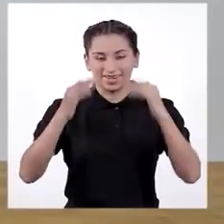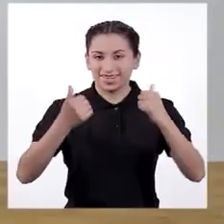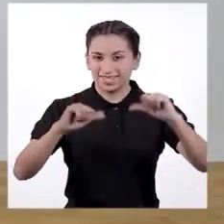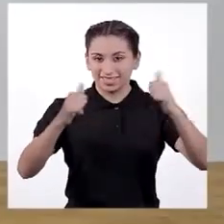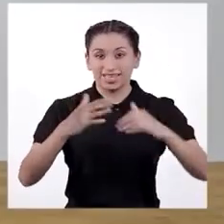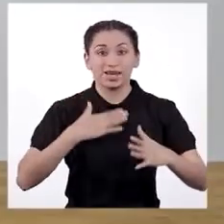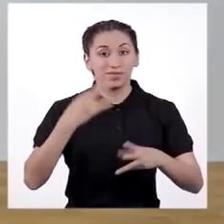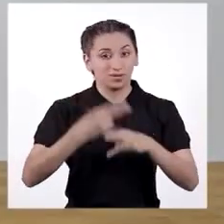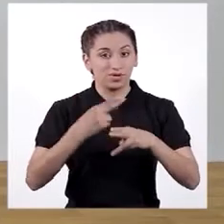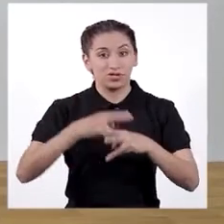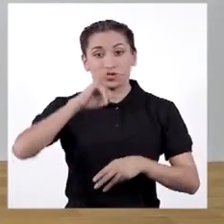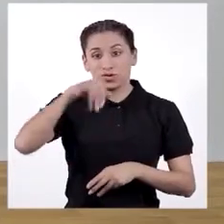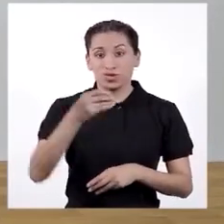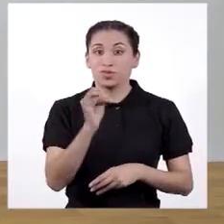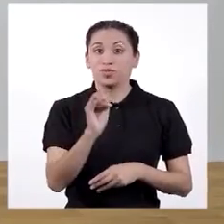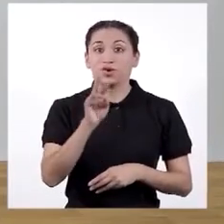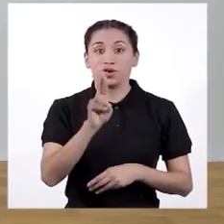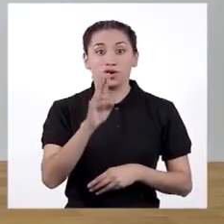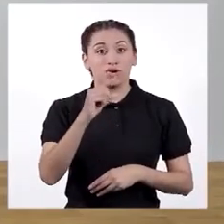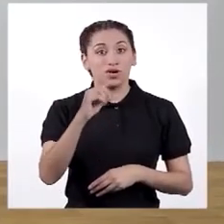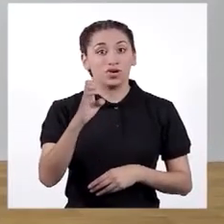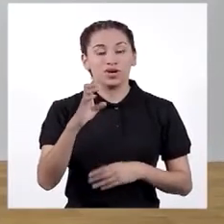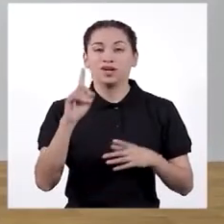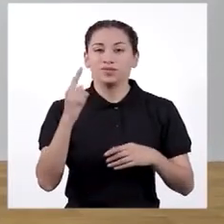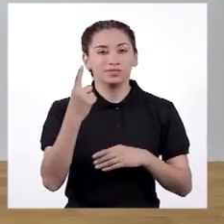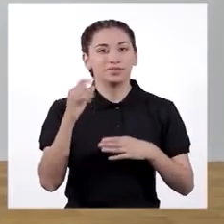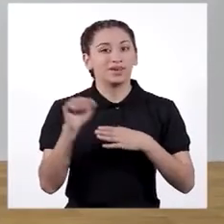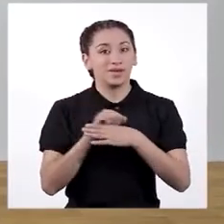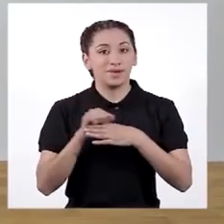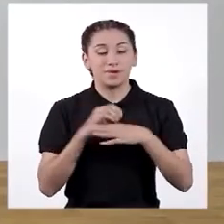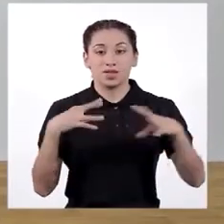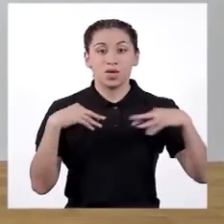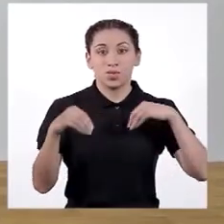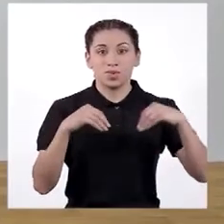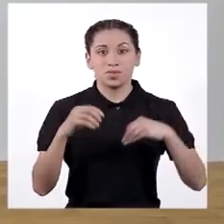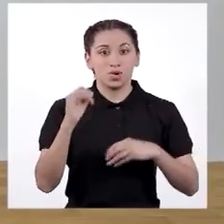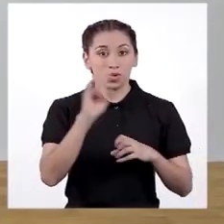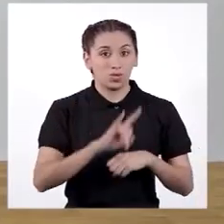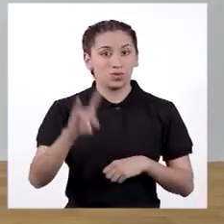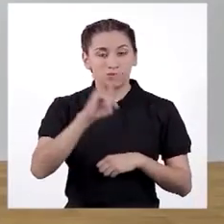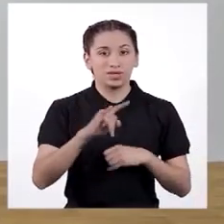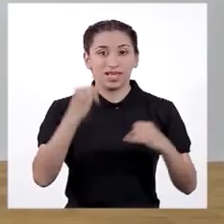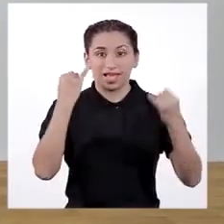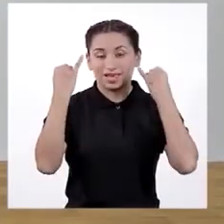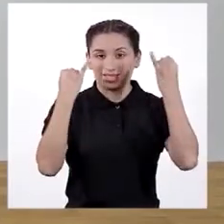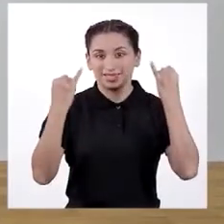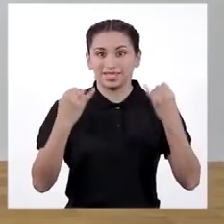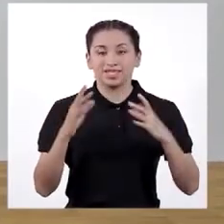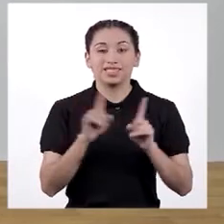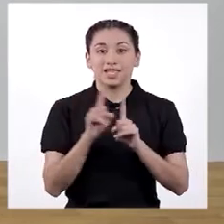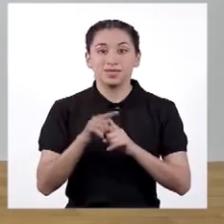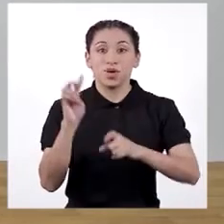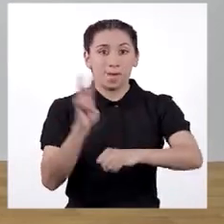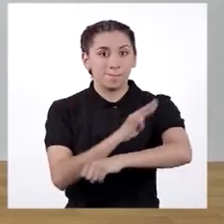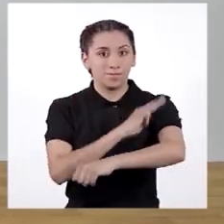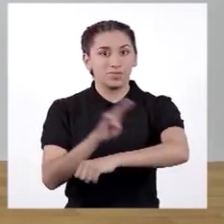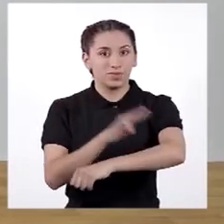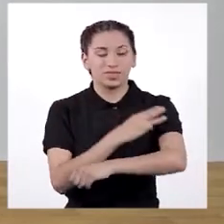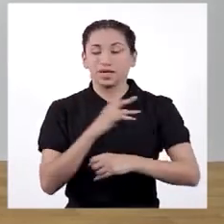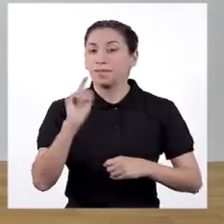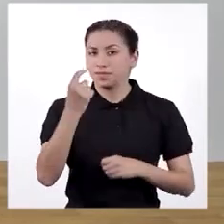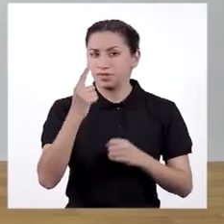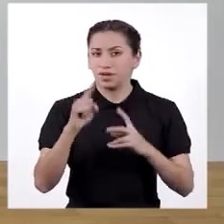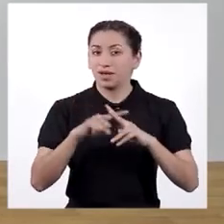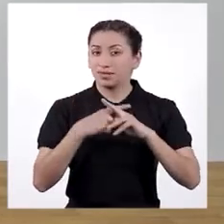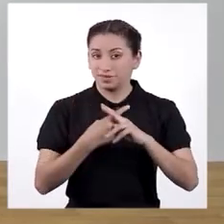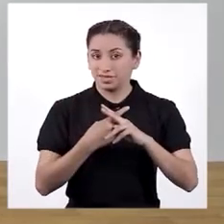Hola, ¿cómo están? Mi nombre es Jorge y hoy realizaremos una secuencia rítmica utilizando nuestra creatividad y diversidad musical. Antes